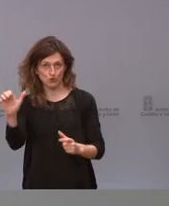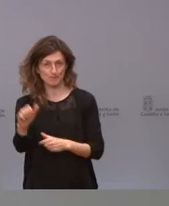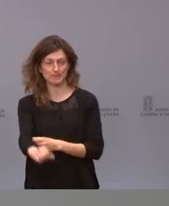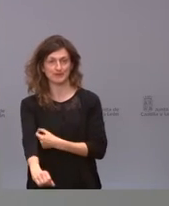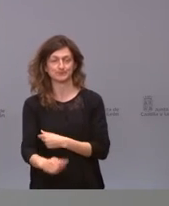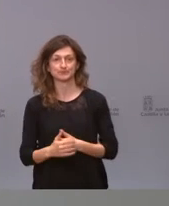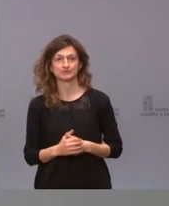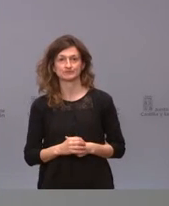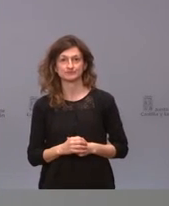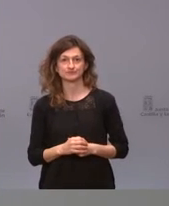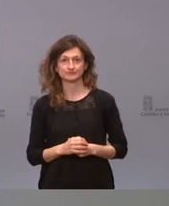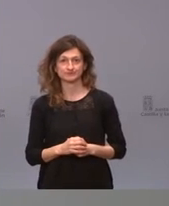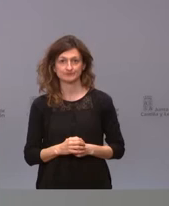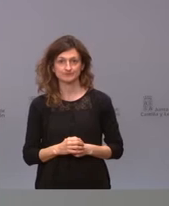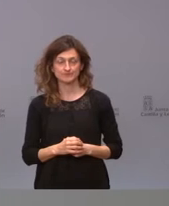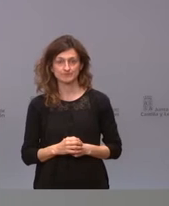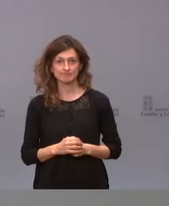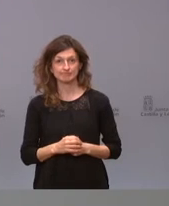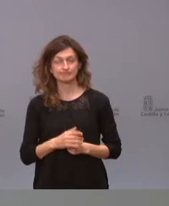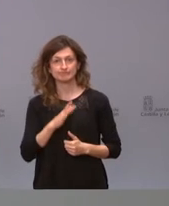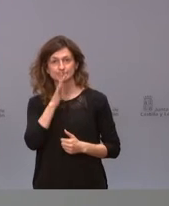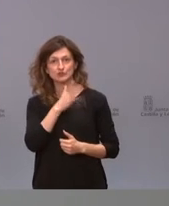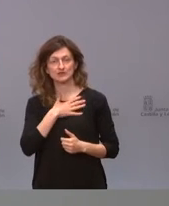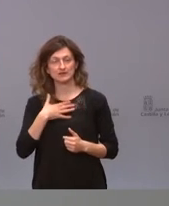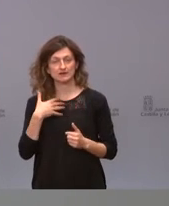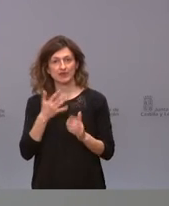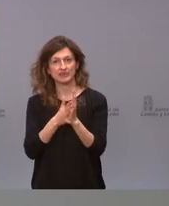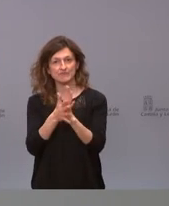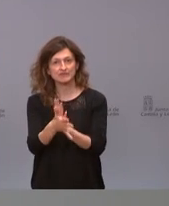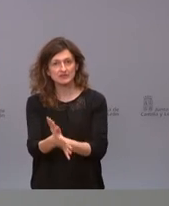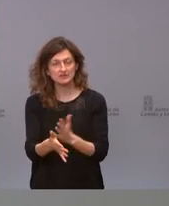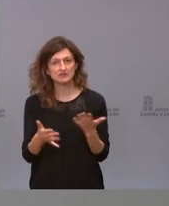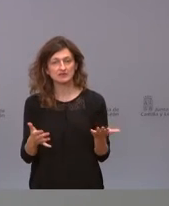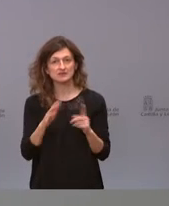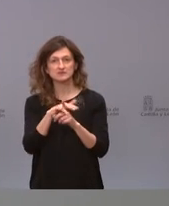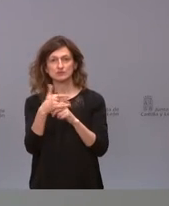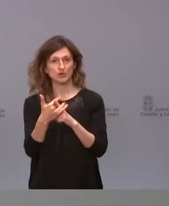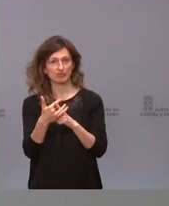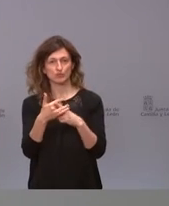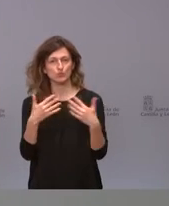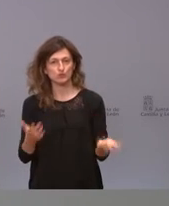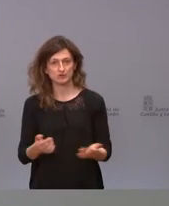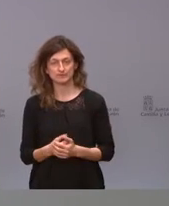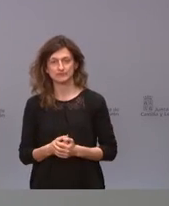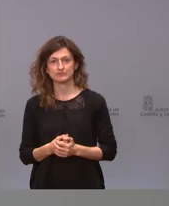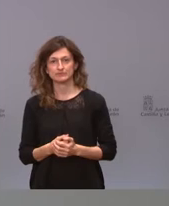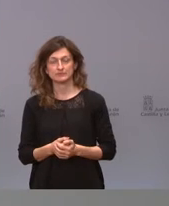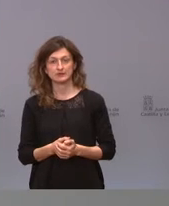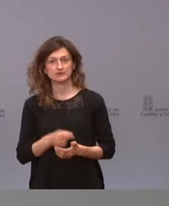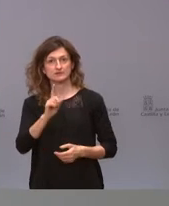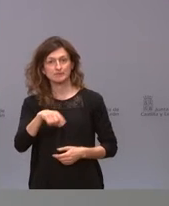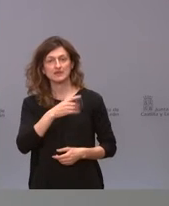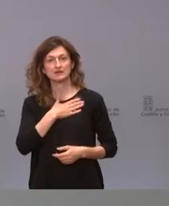Europea y para intentar definir cuál era la situación y qué es lo que iban